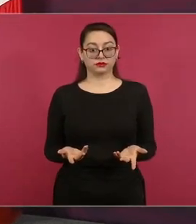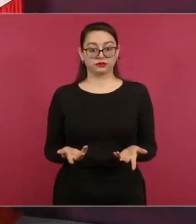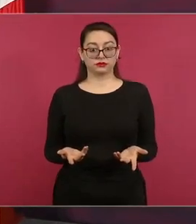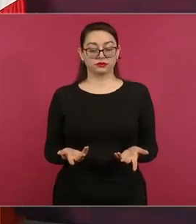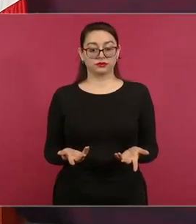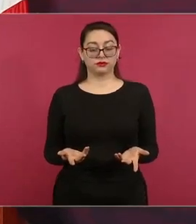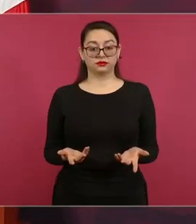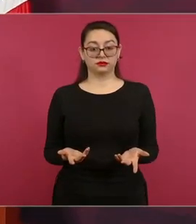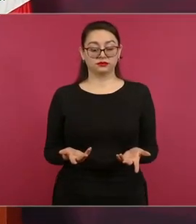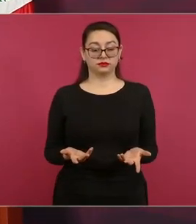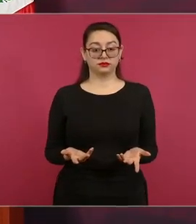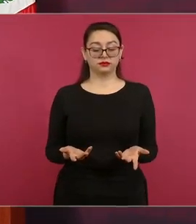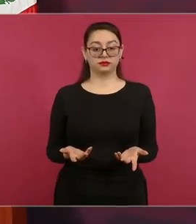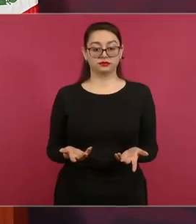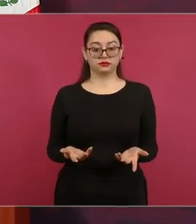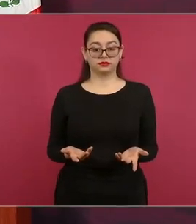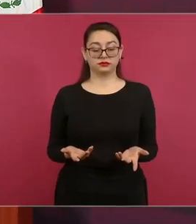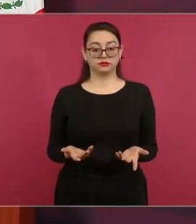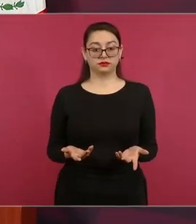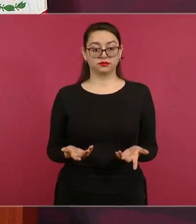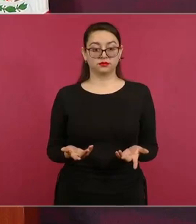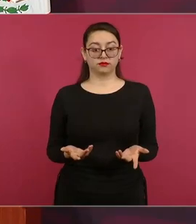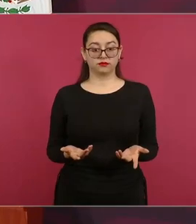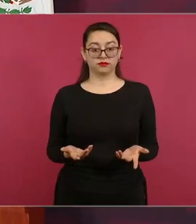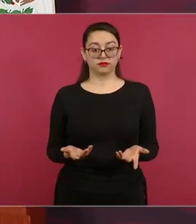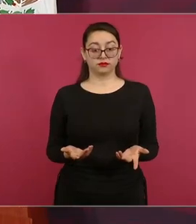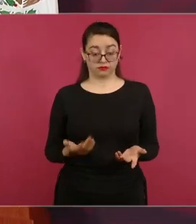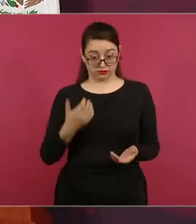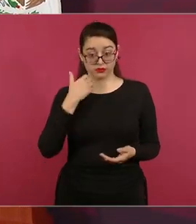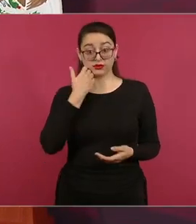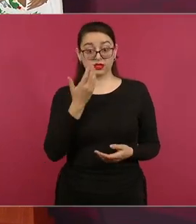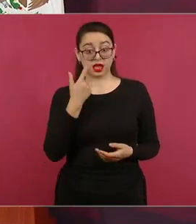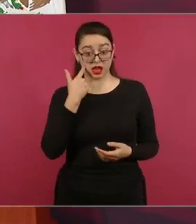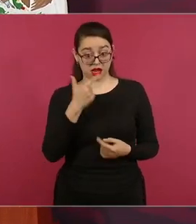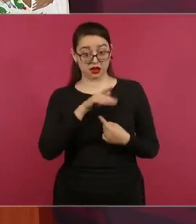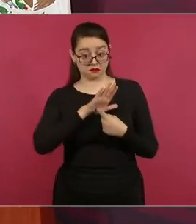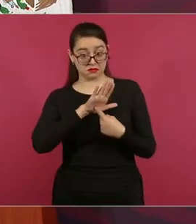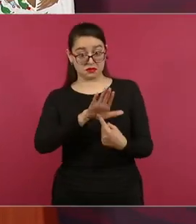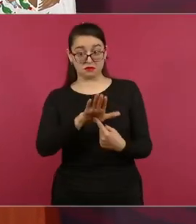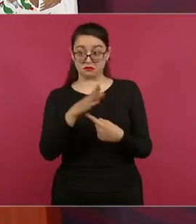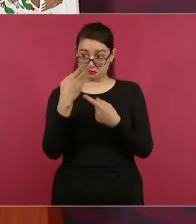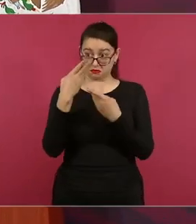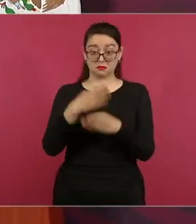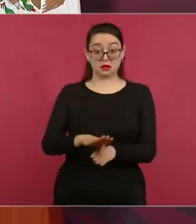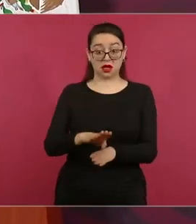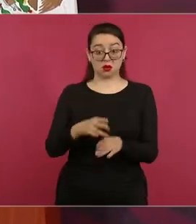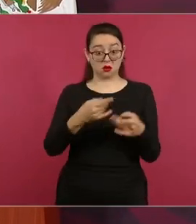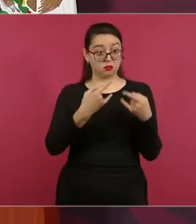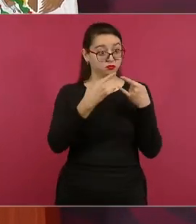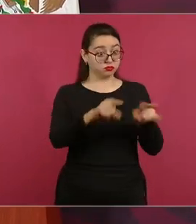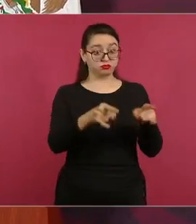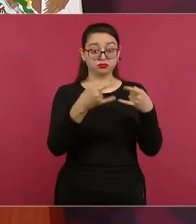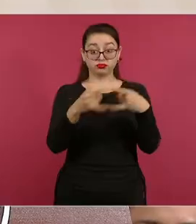operando tenemos, ya es el banco que tiene más sucursales